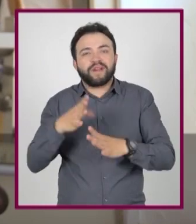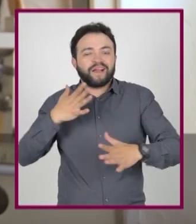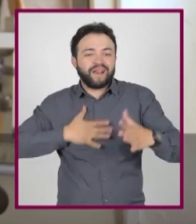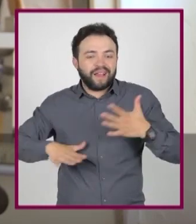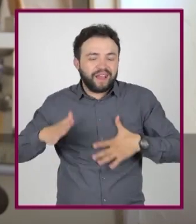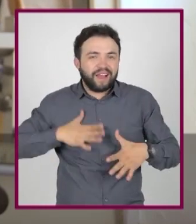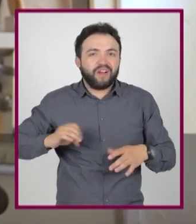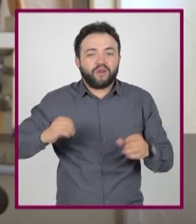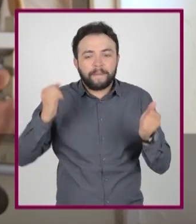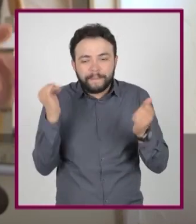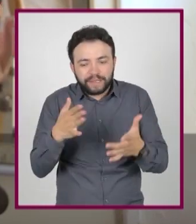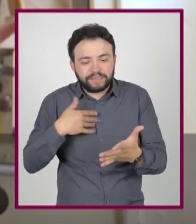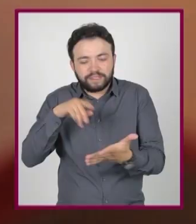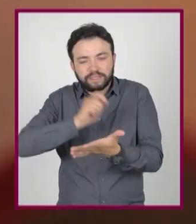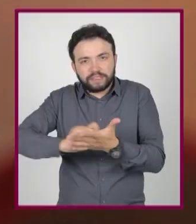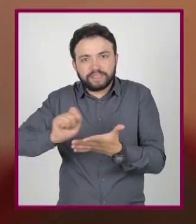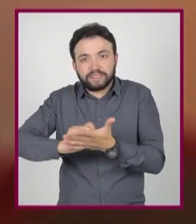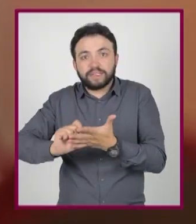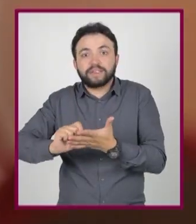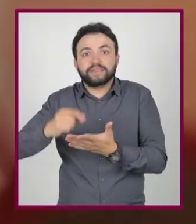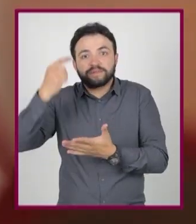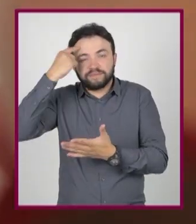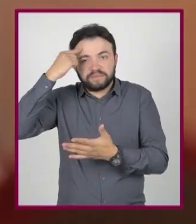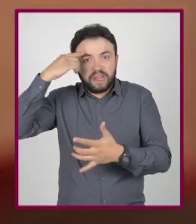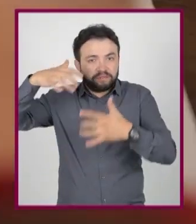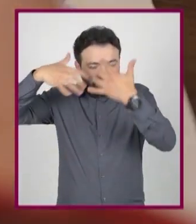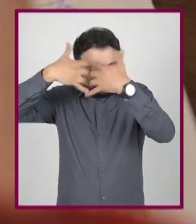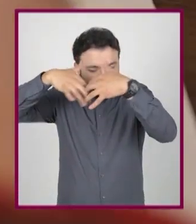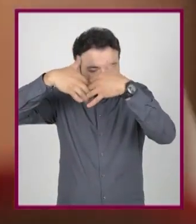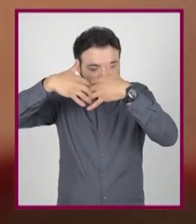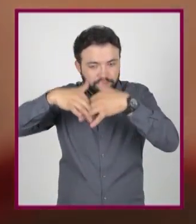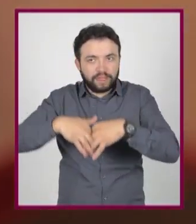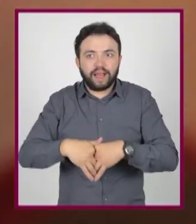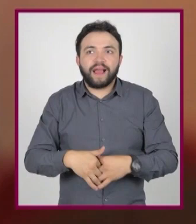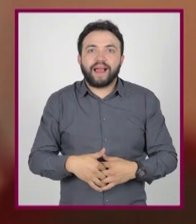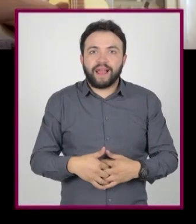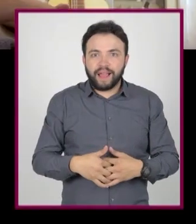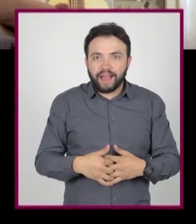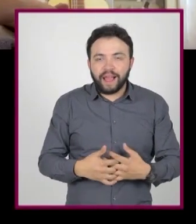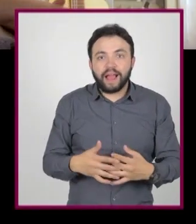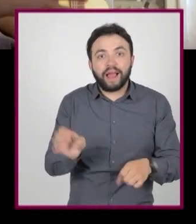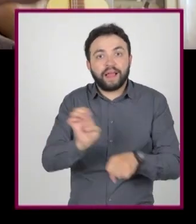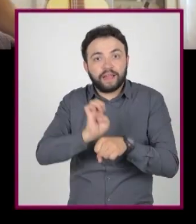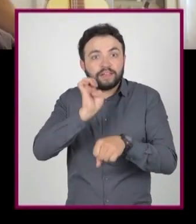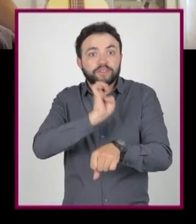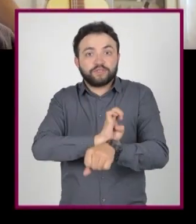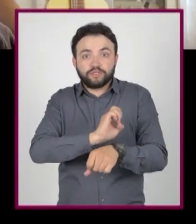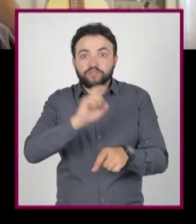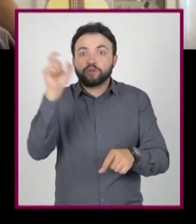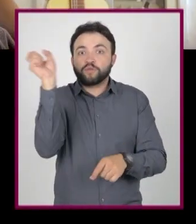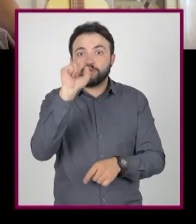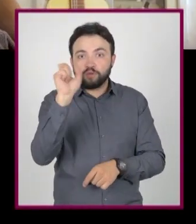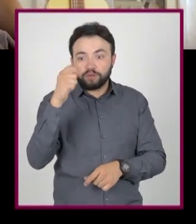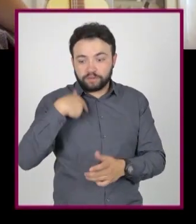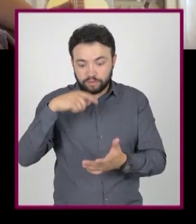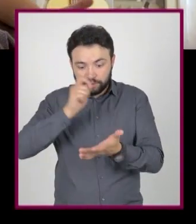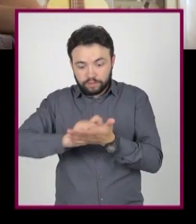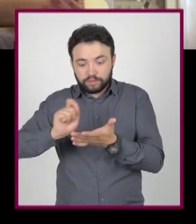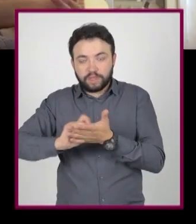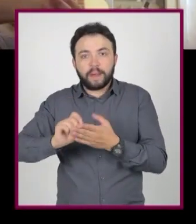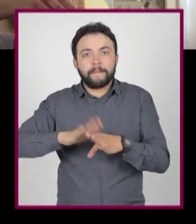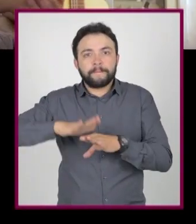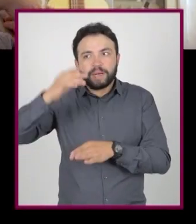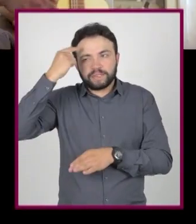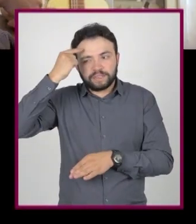cansado que puede llegar a ser el escribir a mano. ¡Ah, claro! Entonces somos más selectivos con lo que escribimos. Ahí tienes la